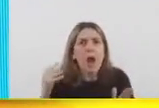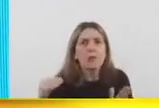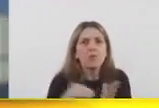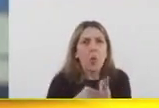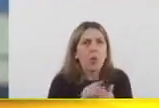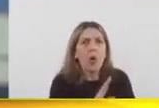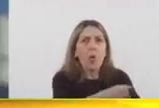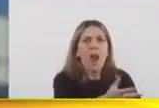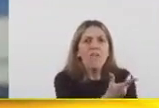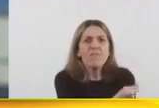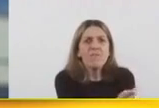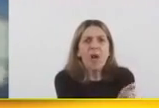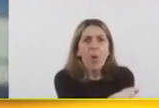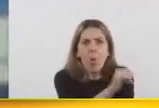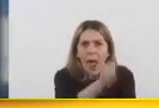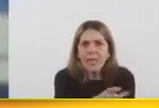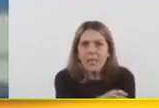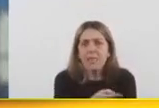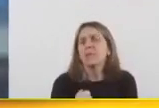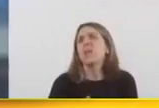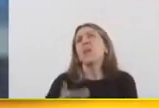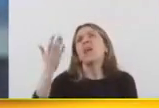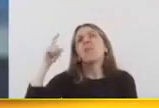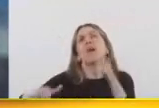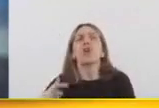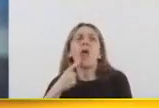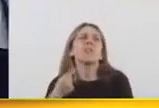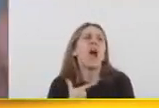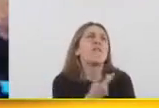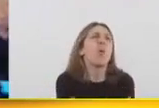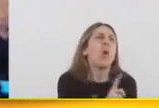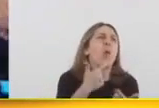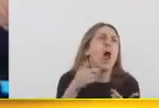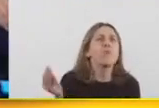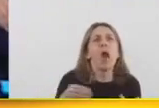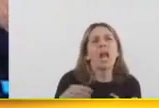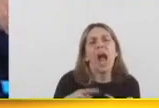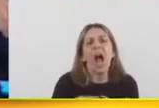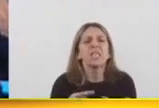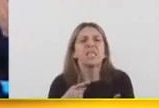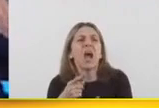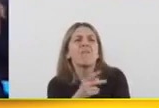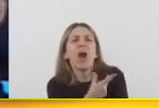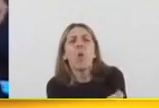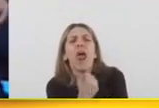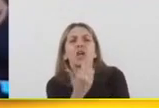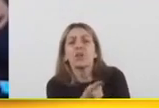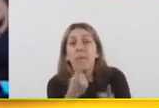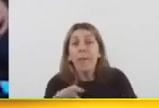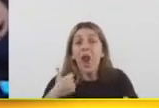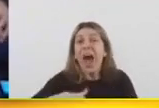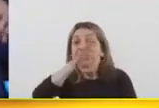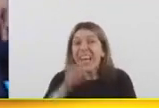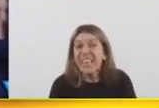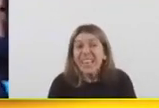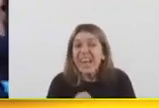Y resulta que no teníamos vacunas, no llegaban las vacunas, envenenamos a la gente, pero hoy el 50% de la Argentina